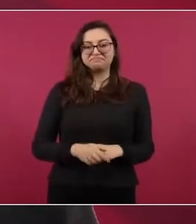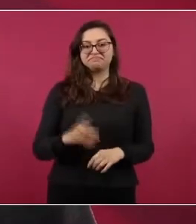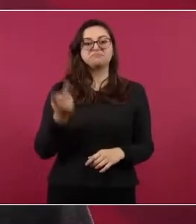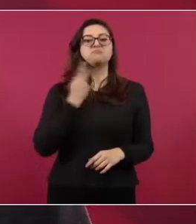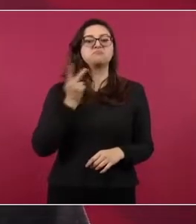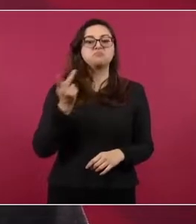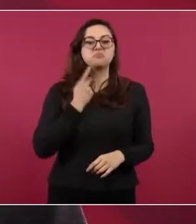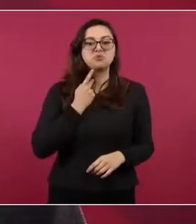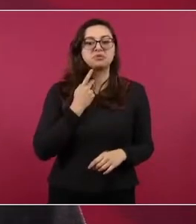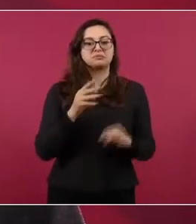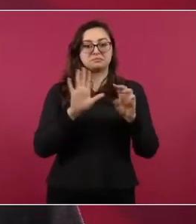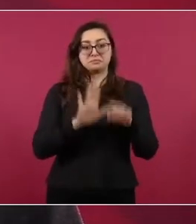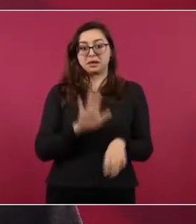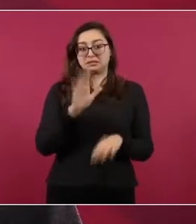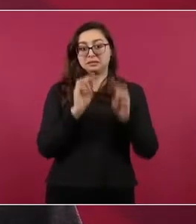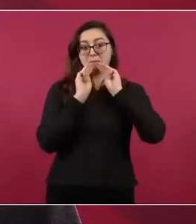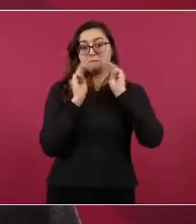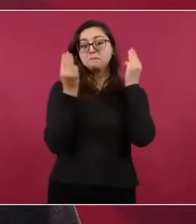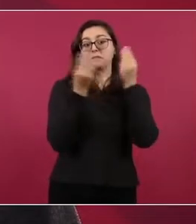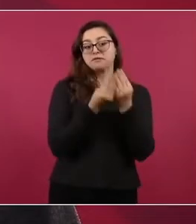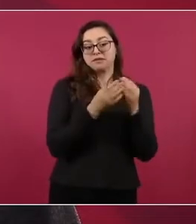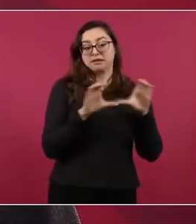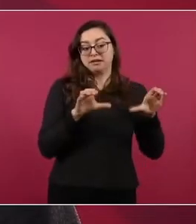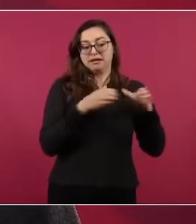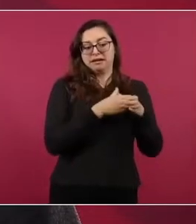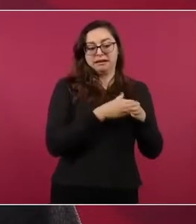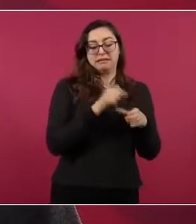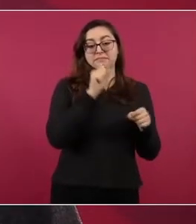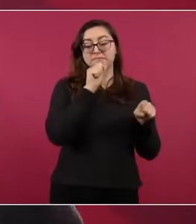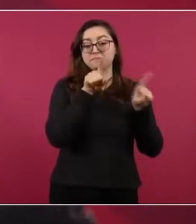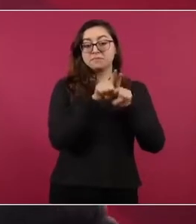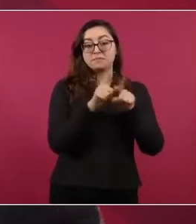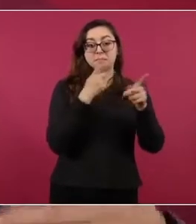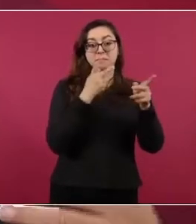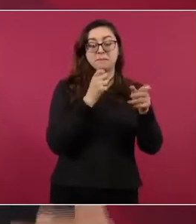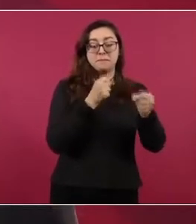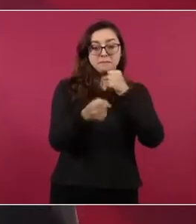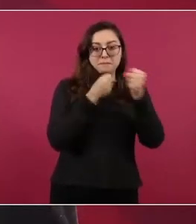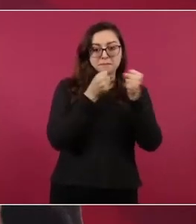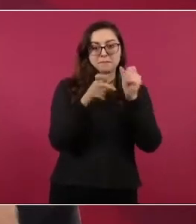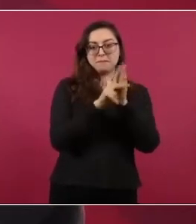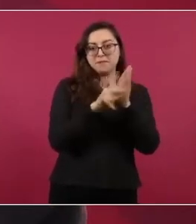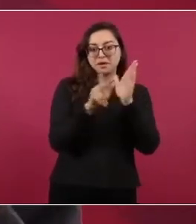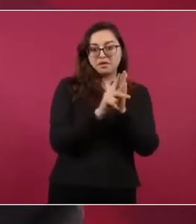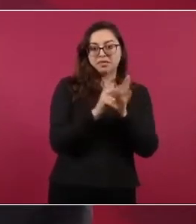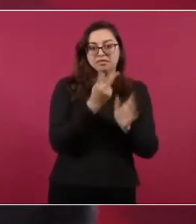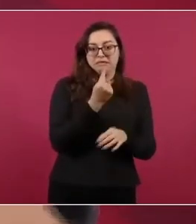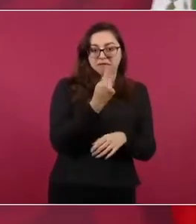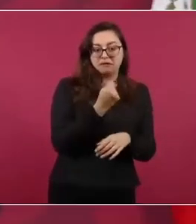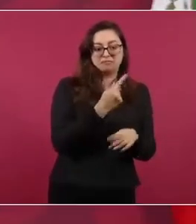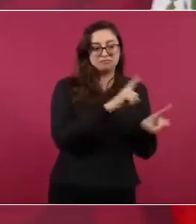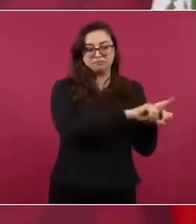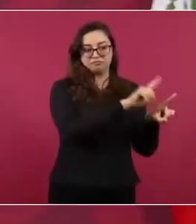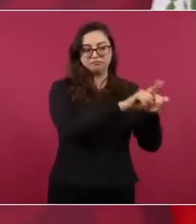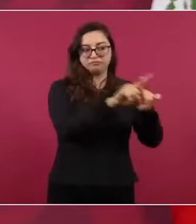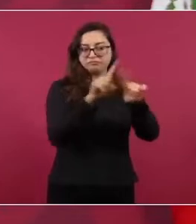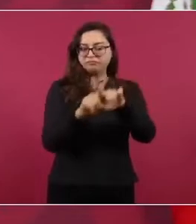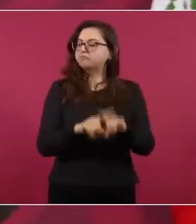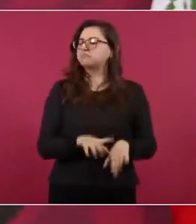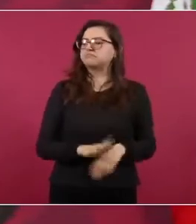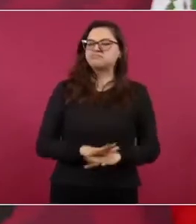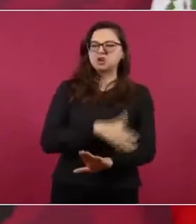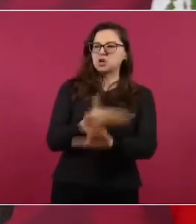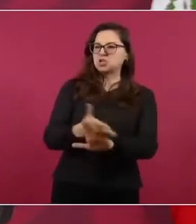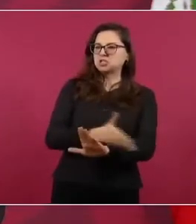empezaron a obstaculizar la labor del